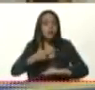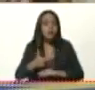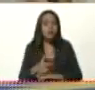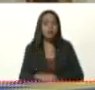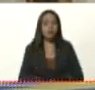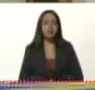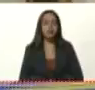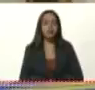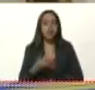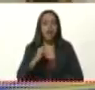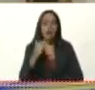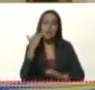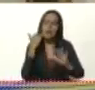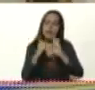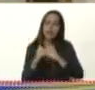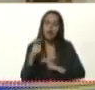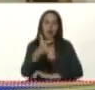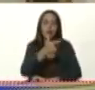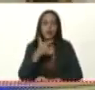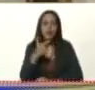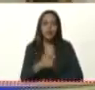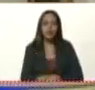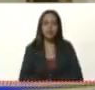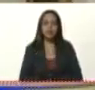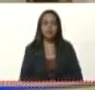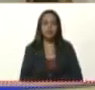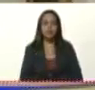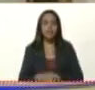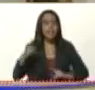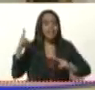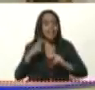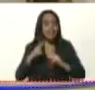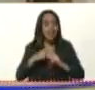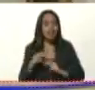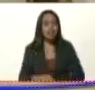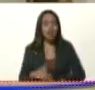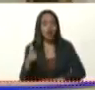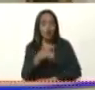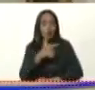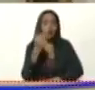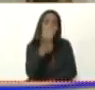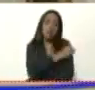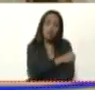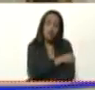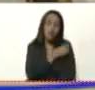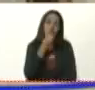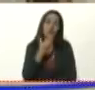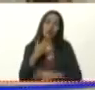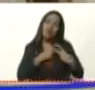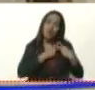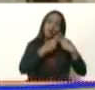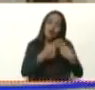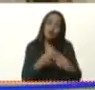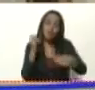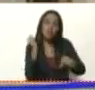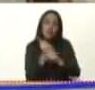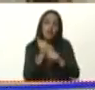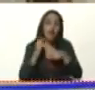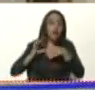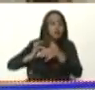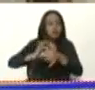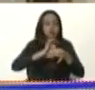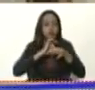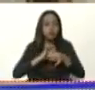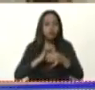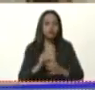He recibido un buen mensaje de las gobernadoras, del Táchira, de los gobernadores de la oposición para trabajar mancomunadamente